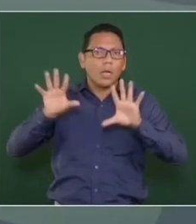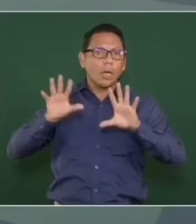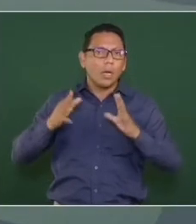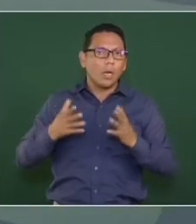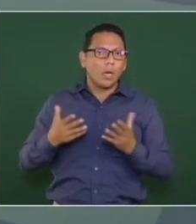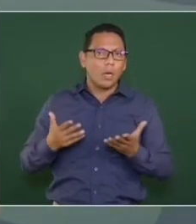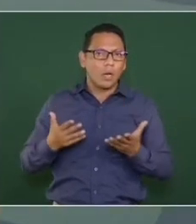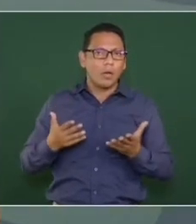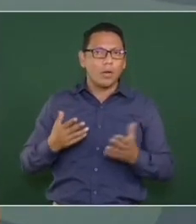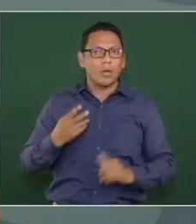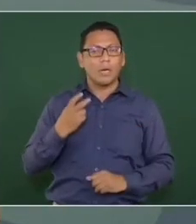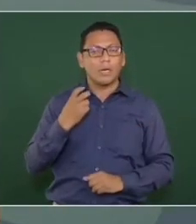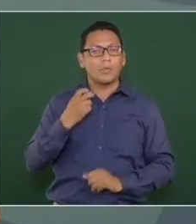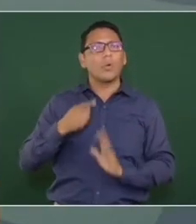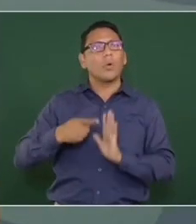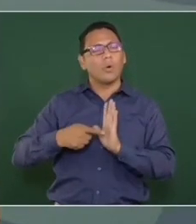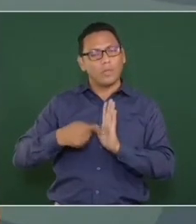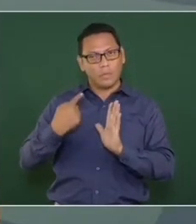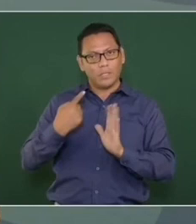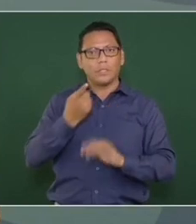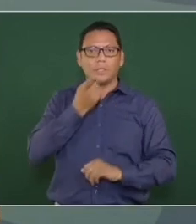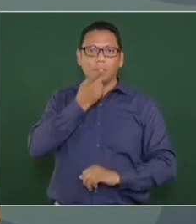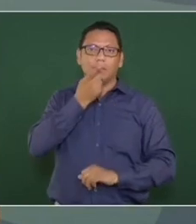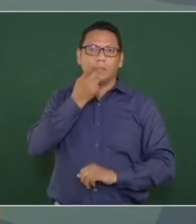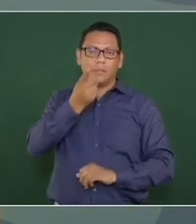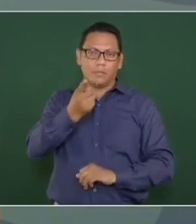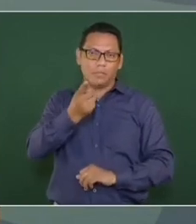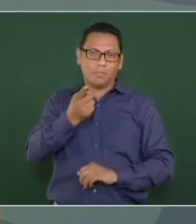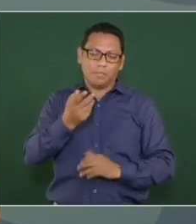Y eso, repito,